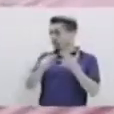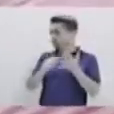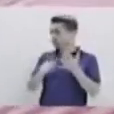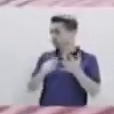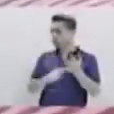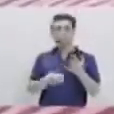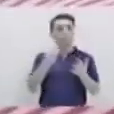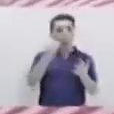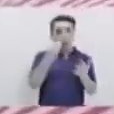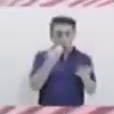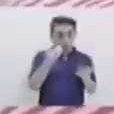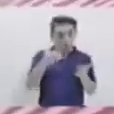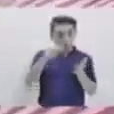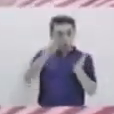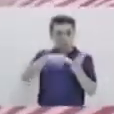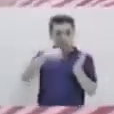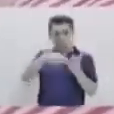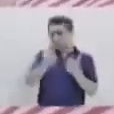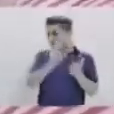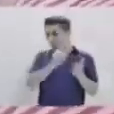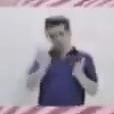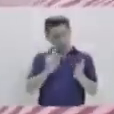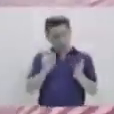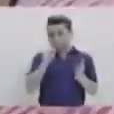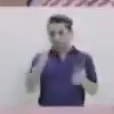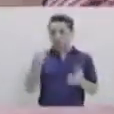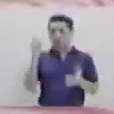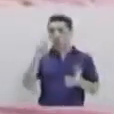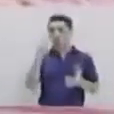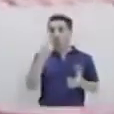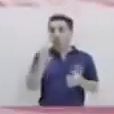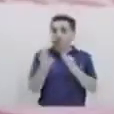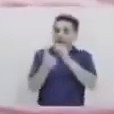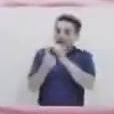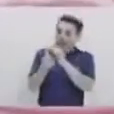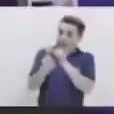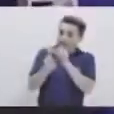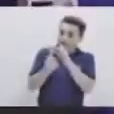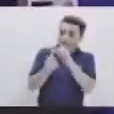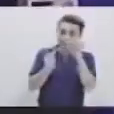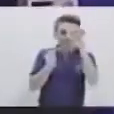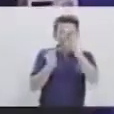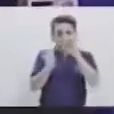mucha témpera porque si no, no se va a lograr ver bien nuestra huellita.